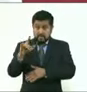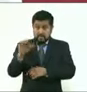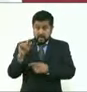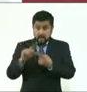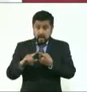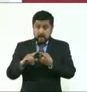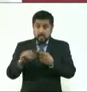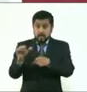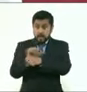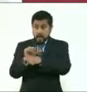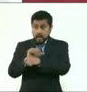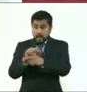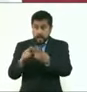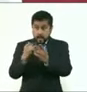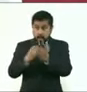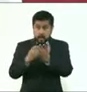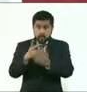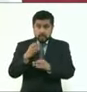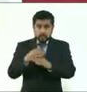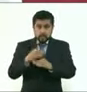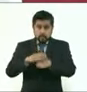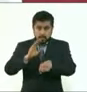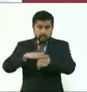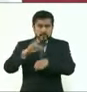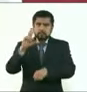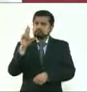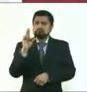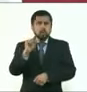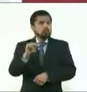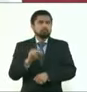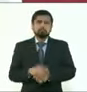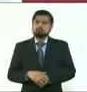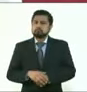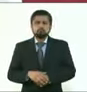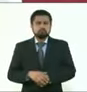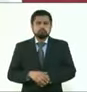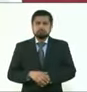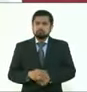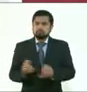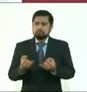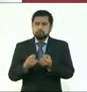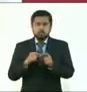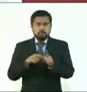incrementamos en términos reales ninguno de los impuestos ni derechos en la ciudad.